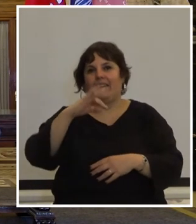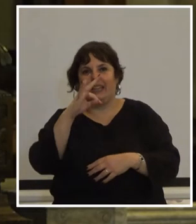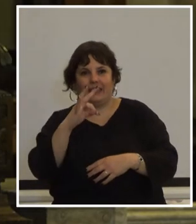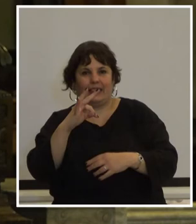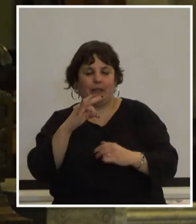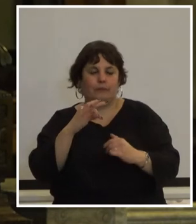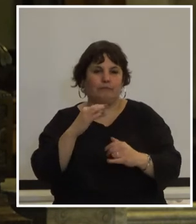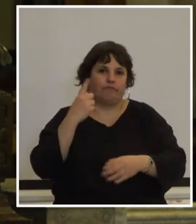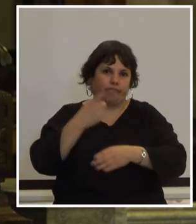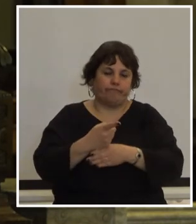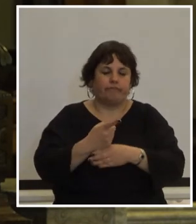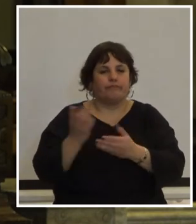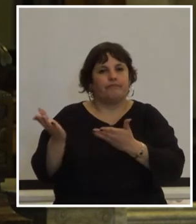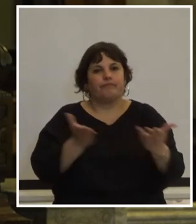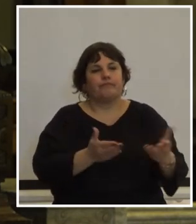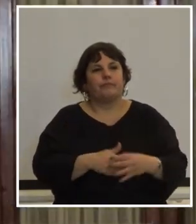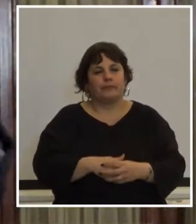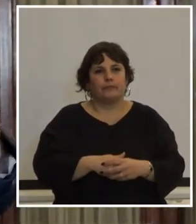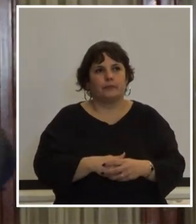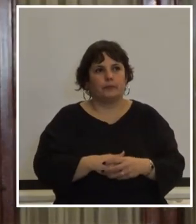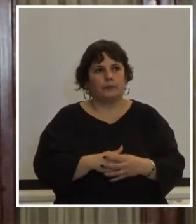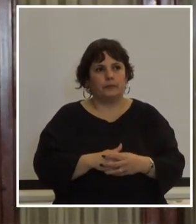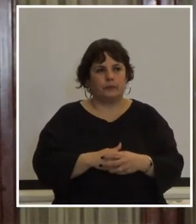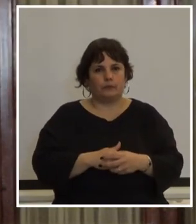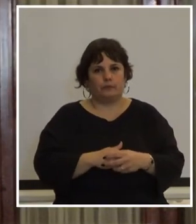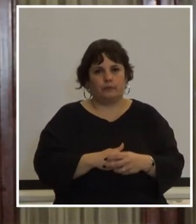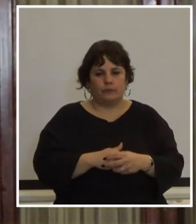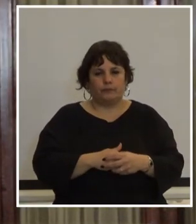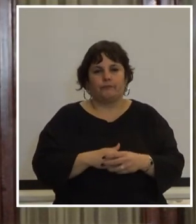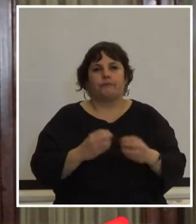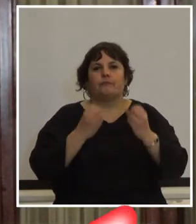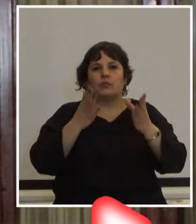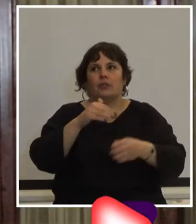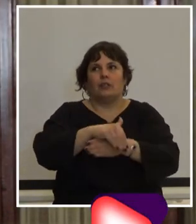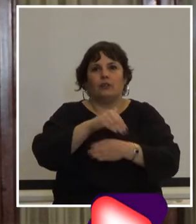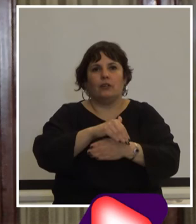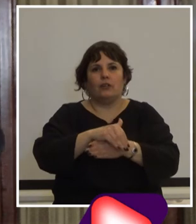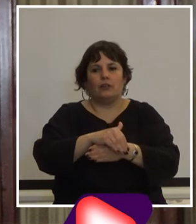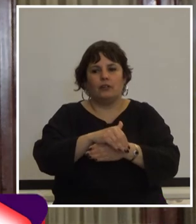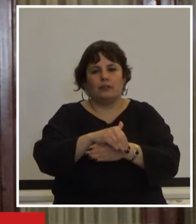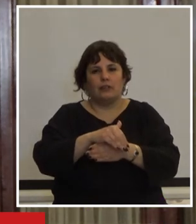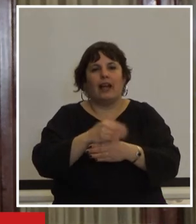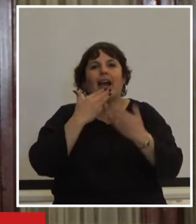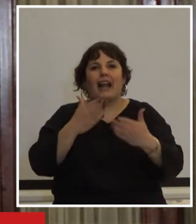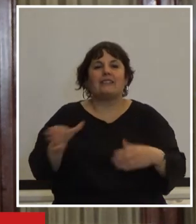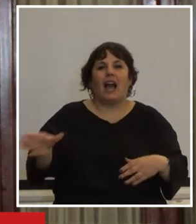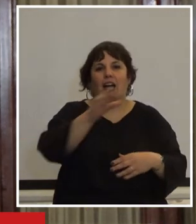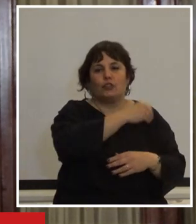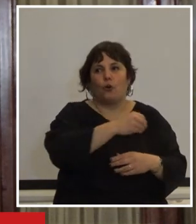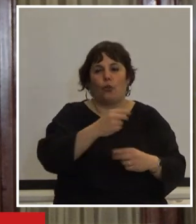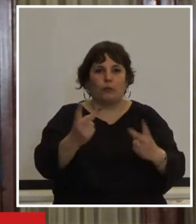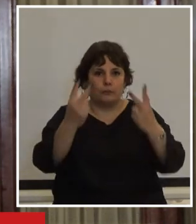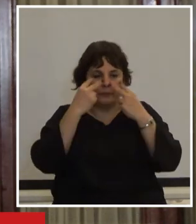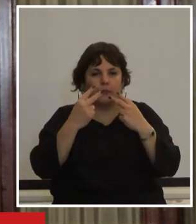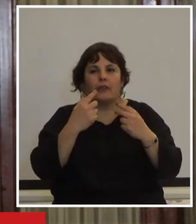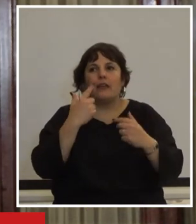por la CNT adelante Fabián Cardoso bueno buenas tardes para todos gracias Georgina gracias a todos los que nos están siguiendo